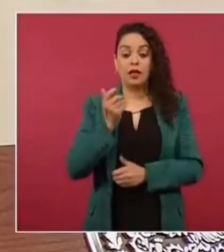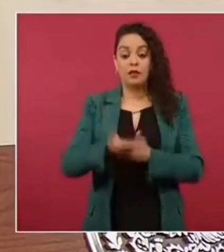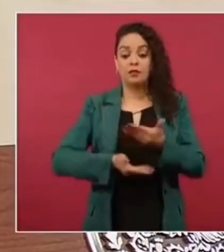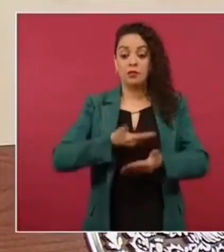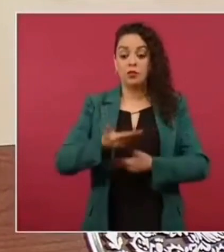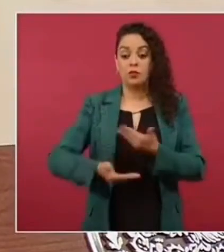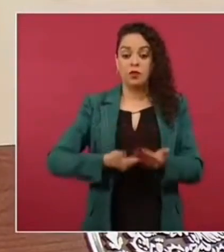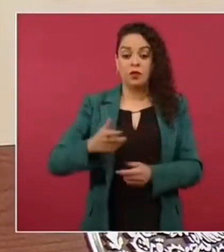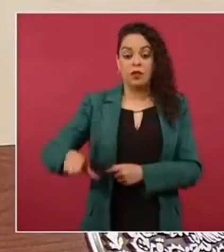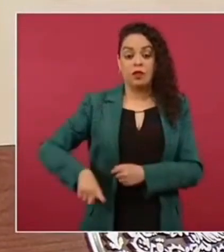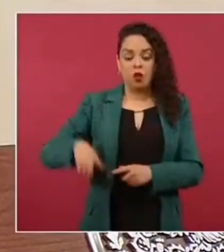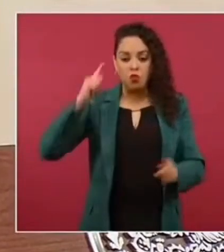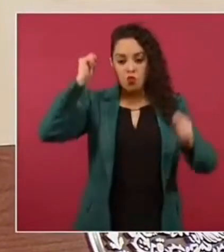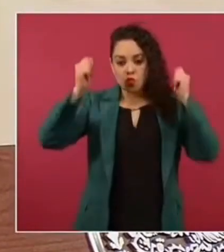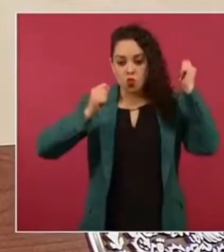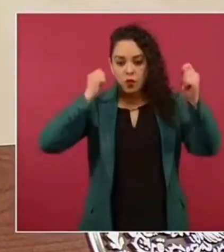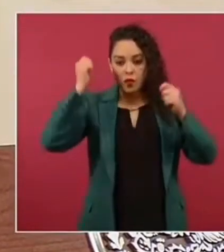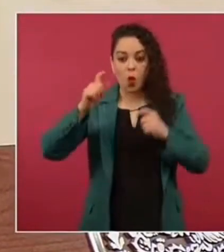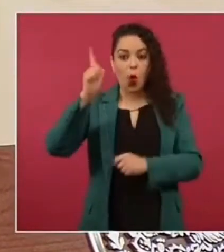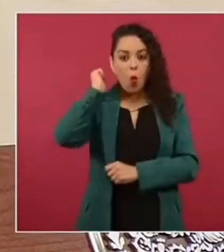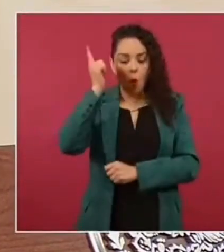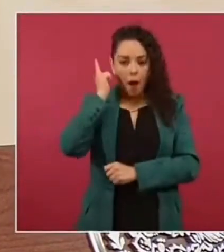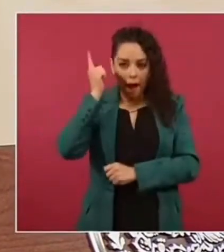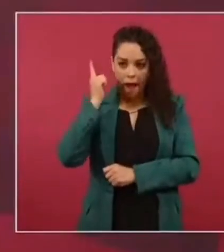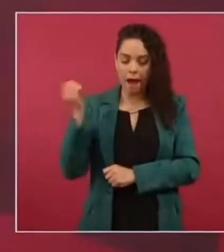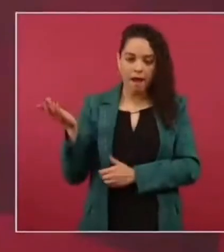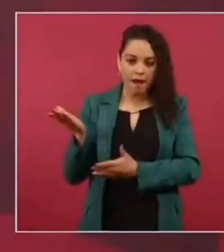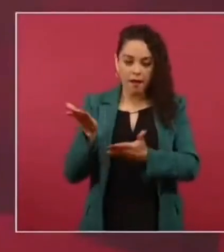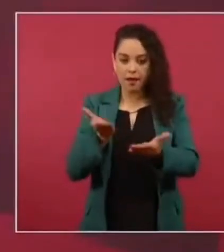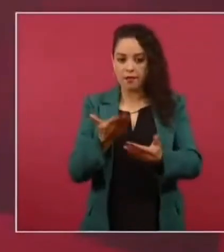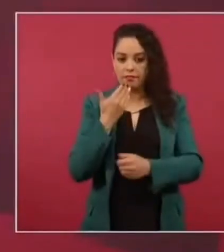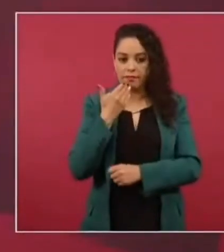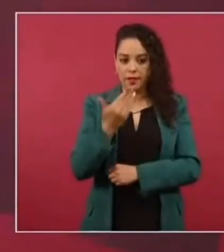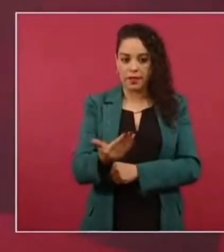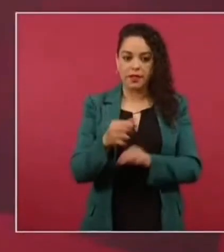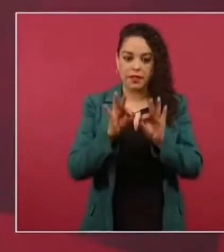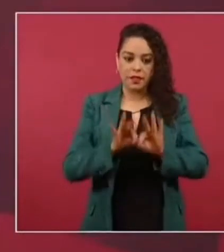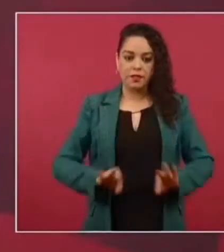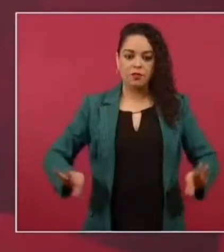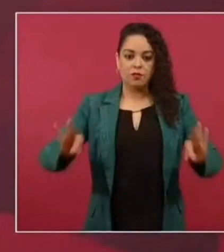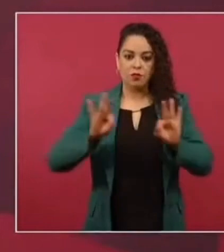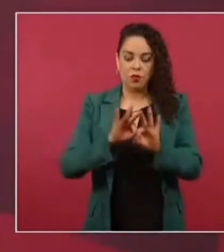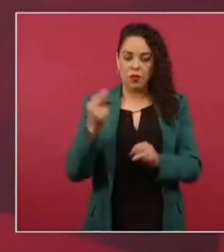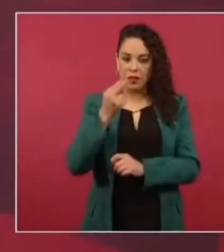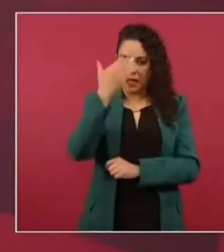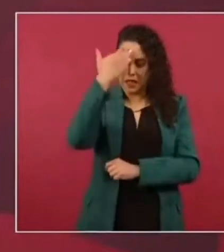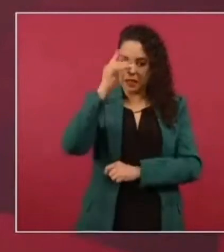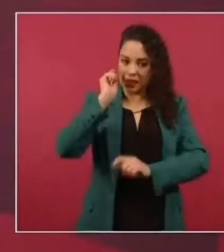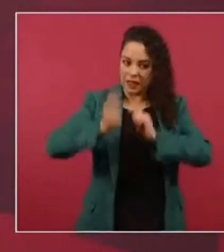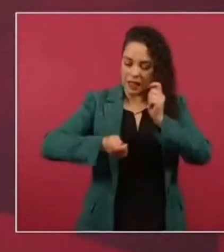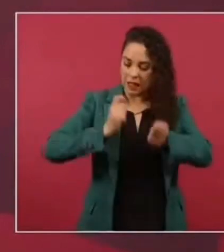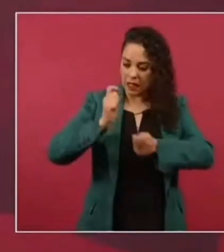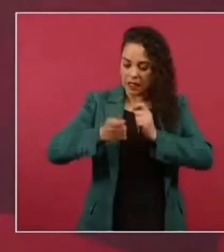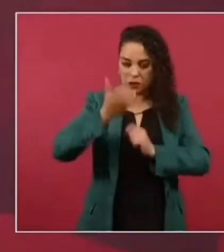de servicios turísticos sería muy importante que conocieran hay